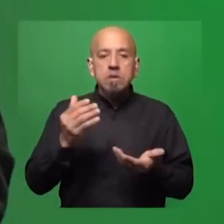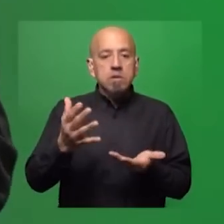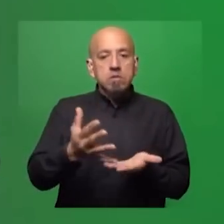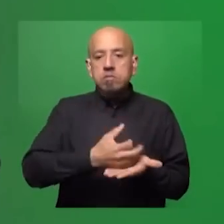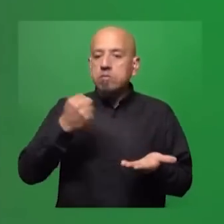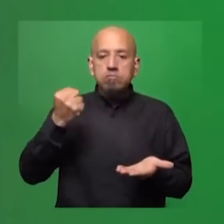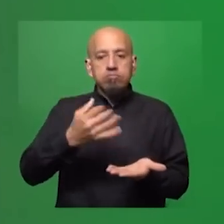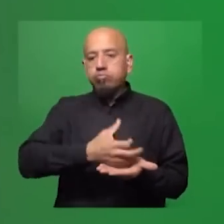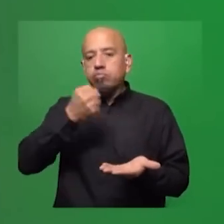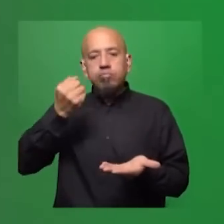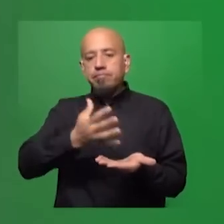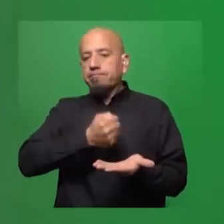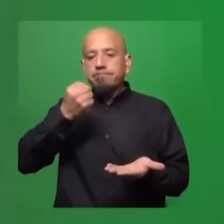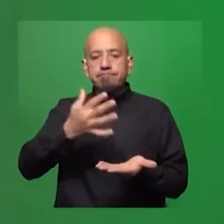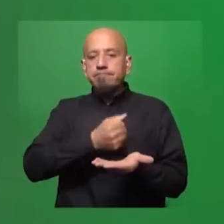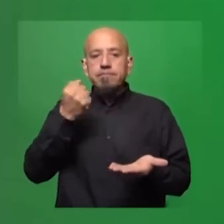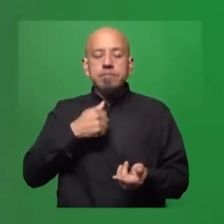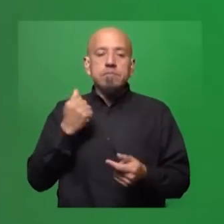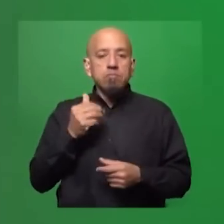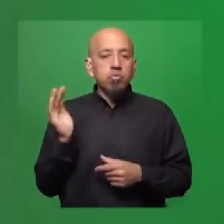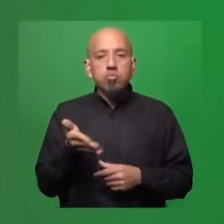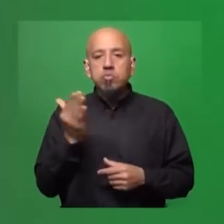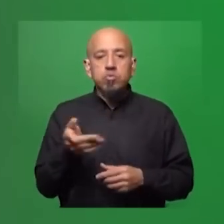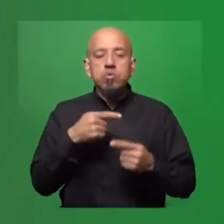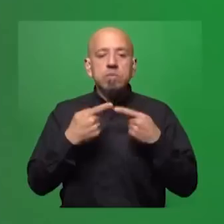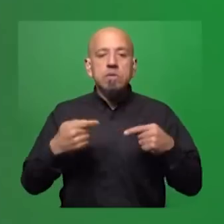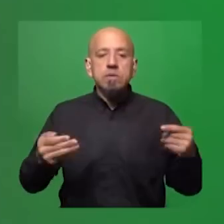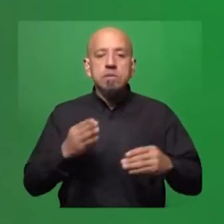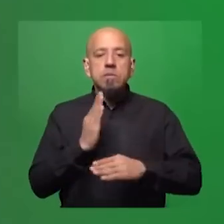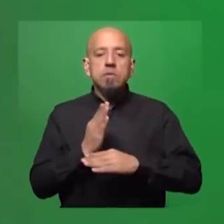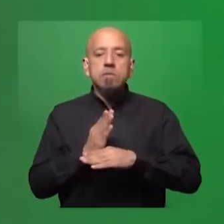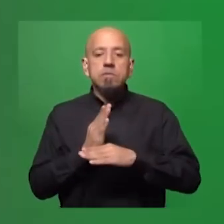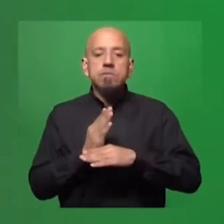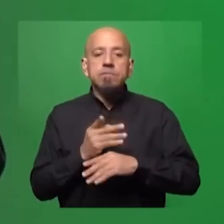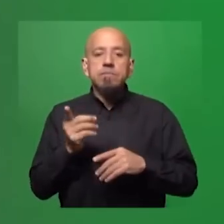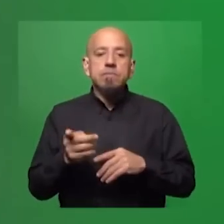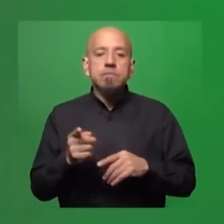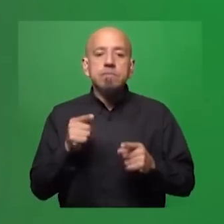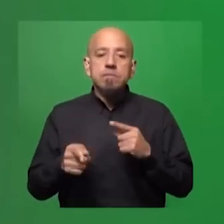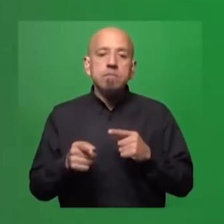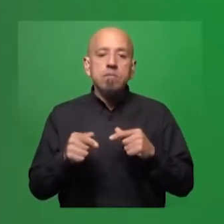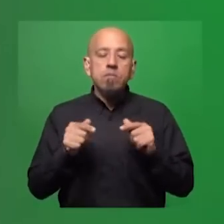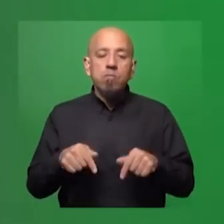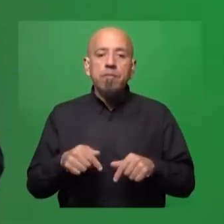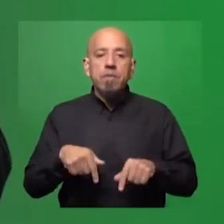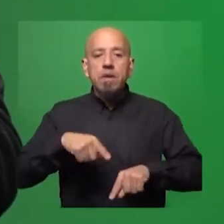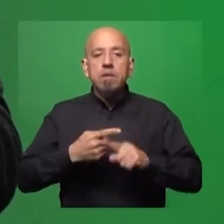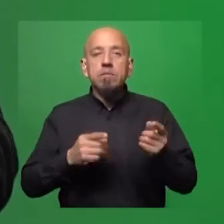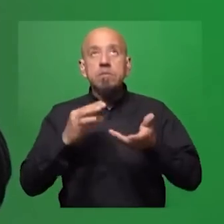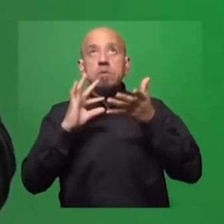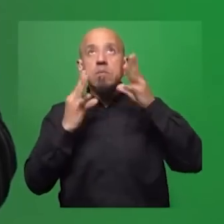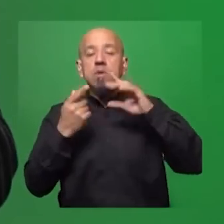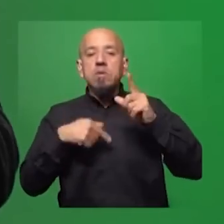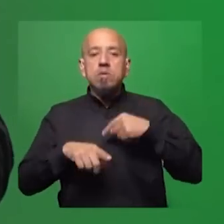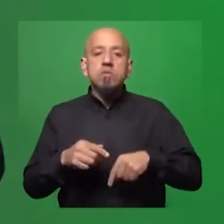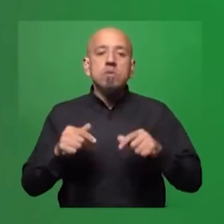decir, romper ese esquema en donde somos productores de materias primas, que eso hoy por hoy además tiene un fuerte impacto en el medio ambiente. Antes no se